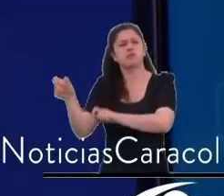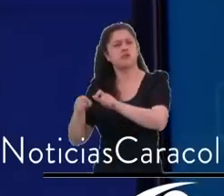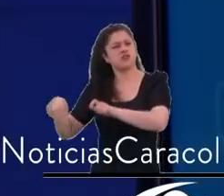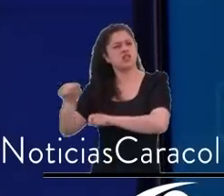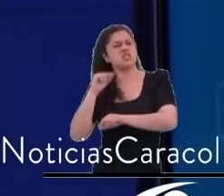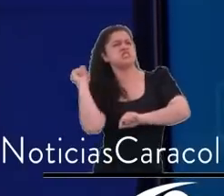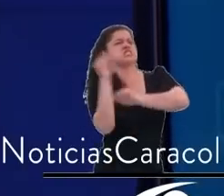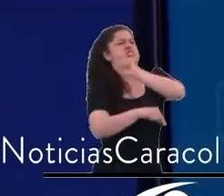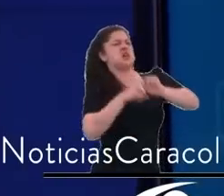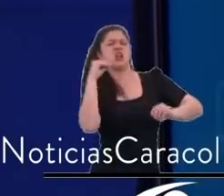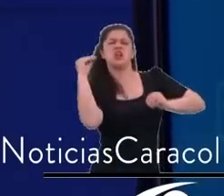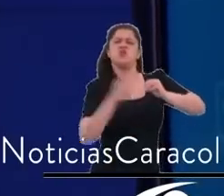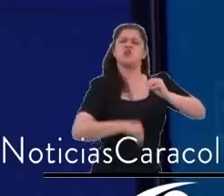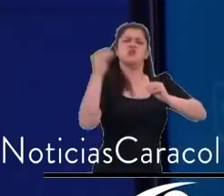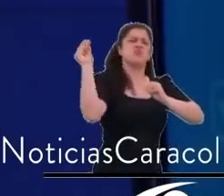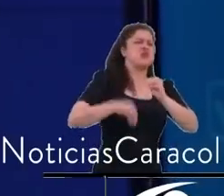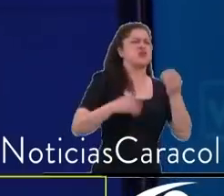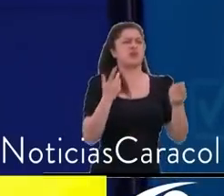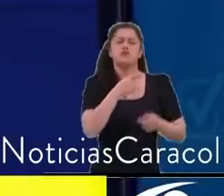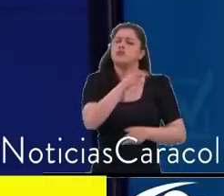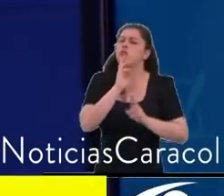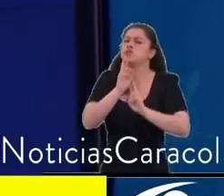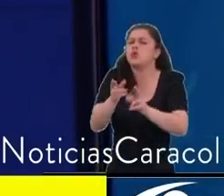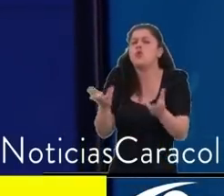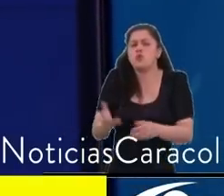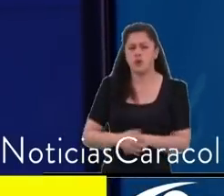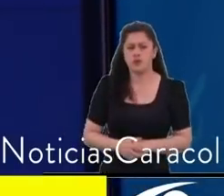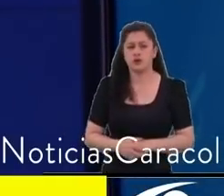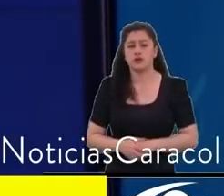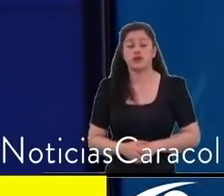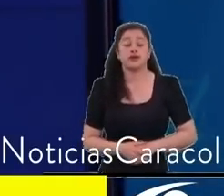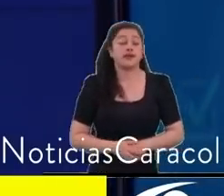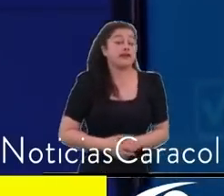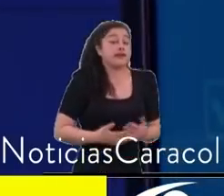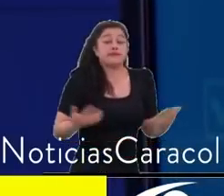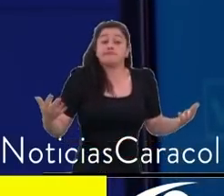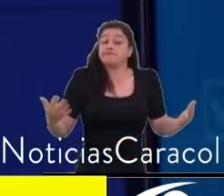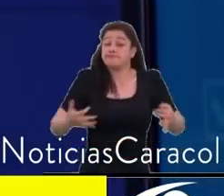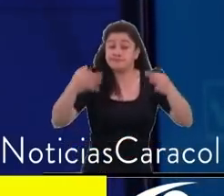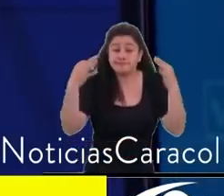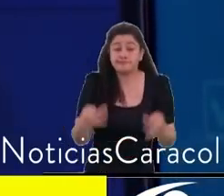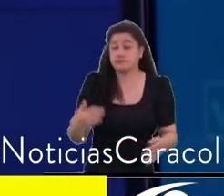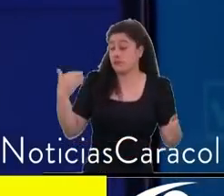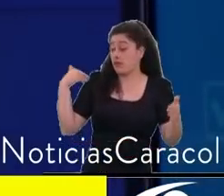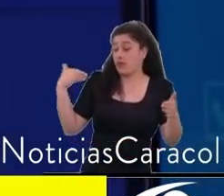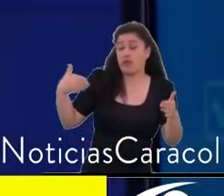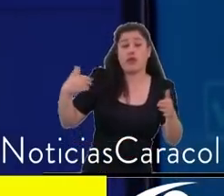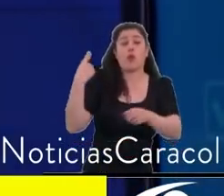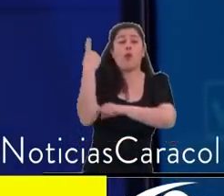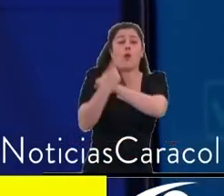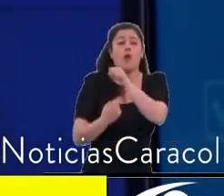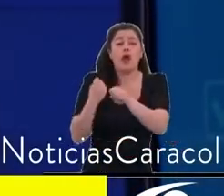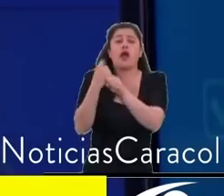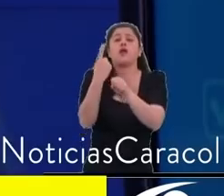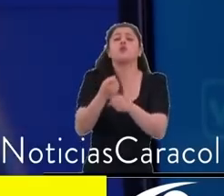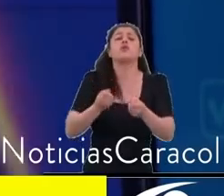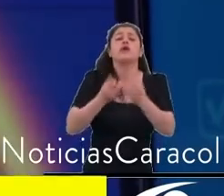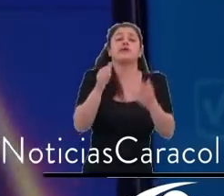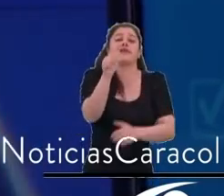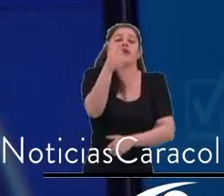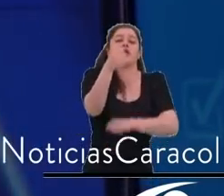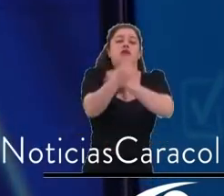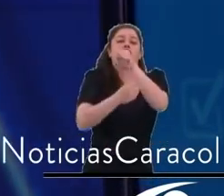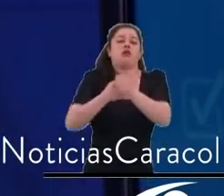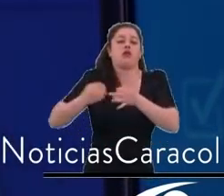responde? Que llevamos 10 años en ese debate, y en estos 10 años los bogotanos siguen sin vivienda, interés social, sin colegios, los jóvenes sin